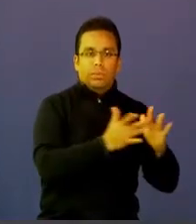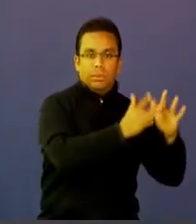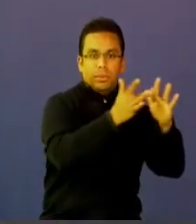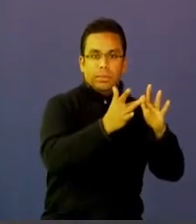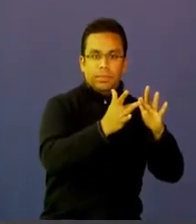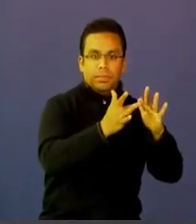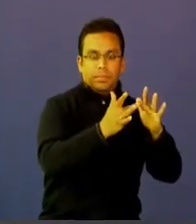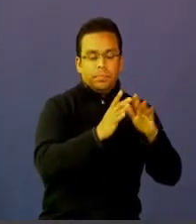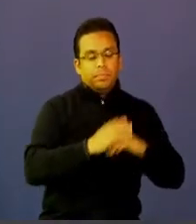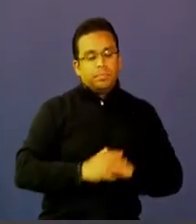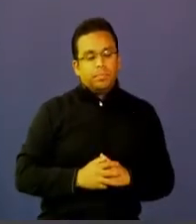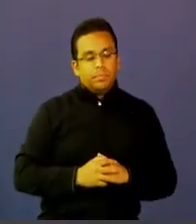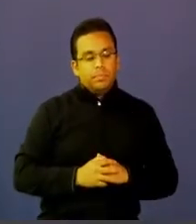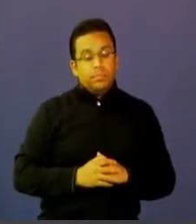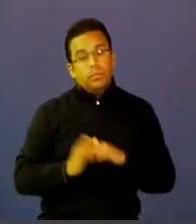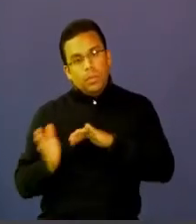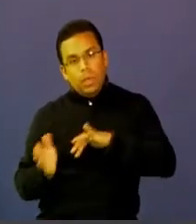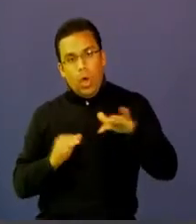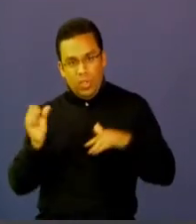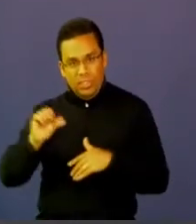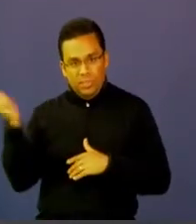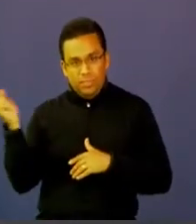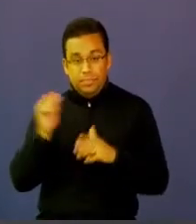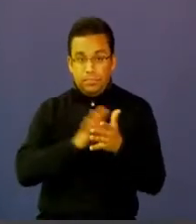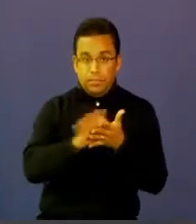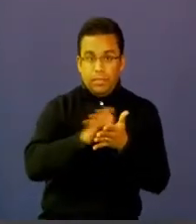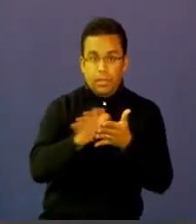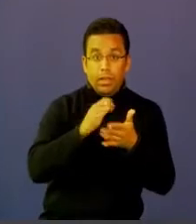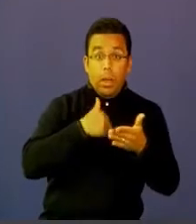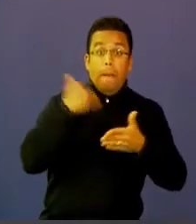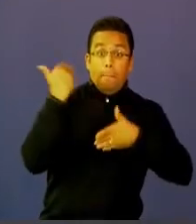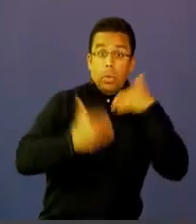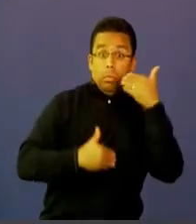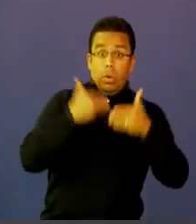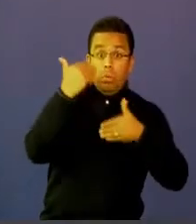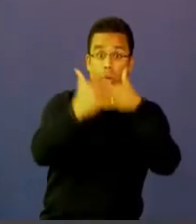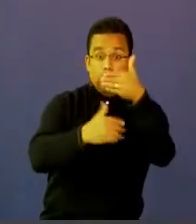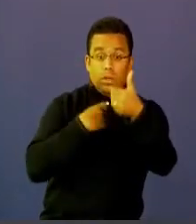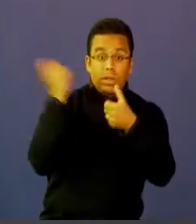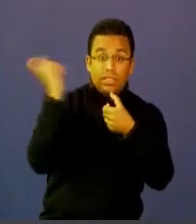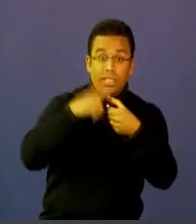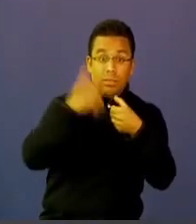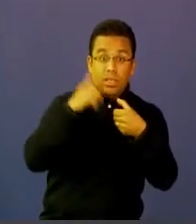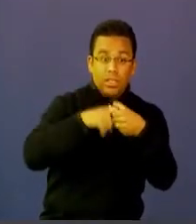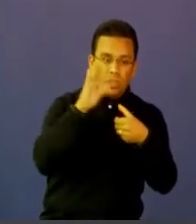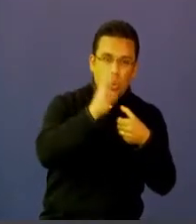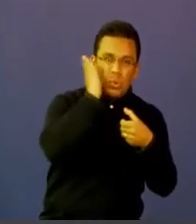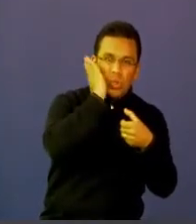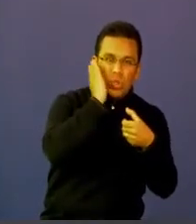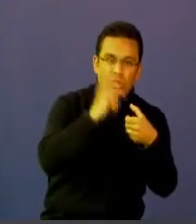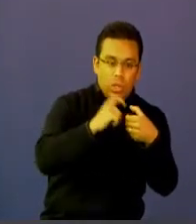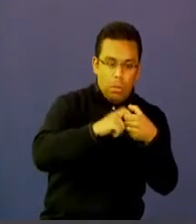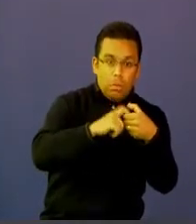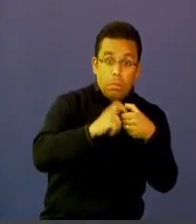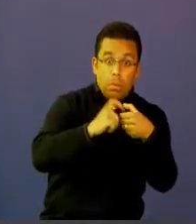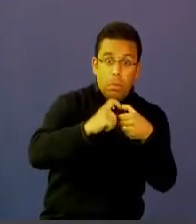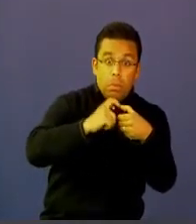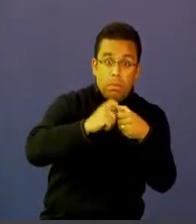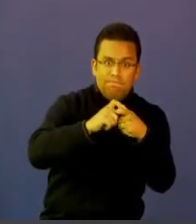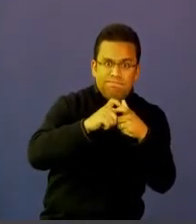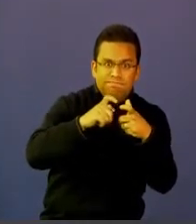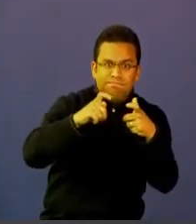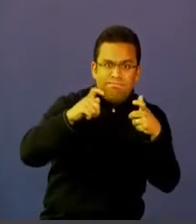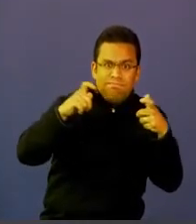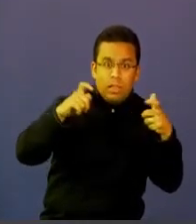muy importantes. en la medida en que avanza el número de suscriptores a la telefonía móvil, también avanza el consumo de